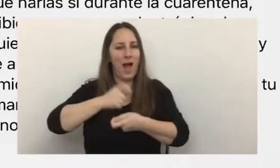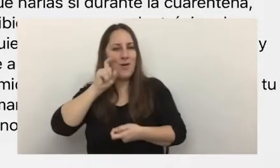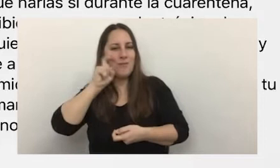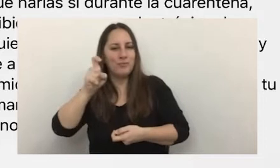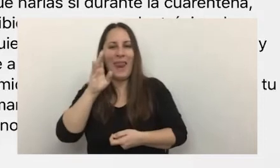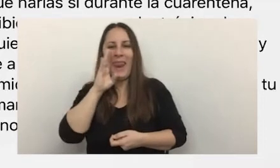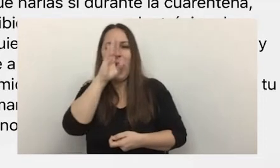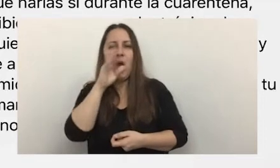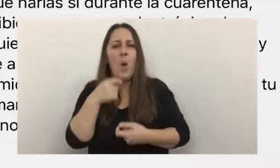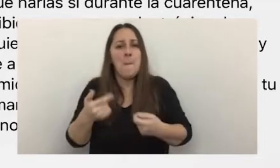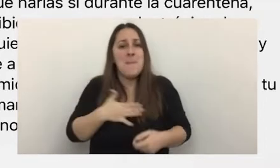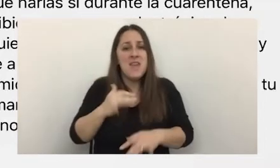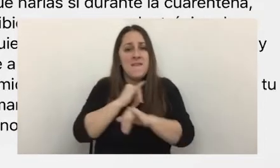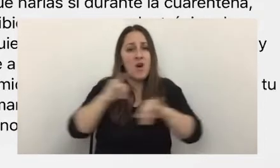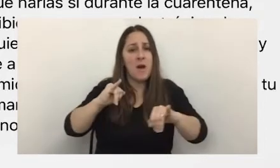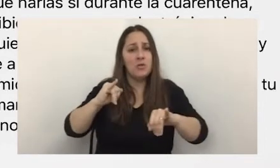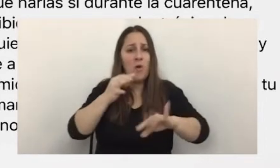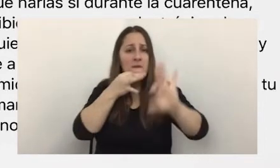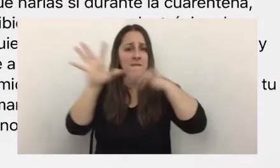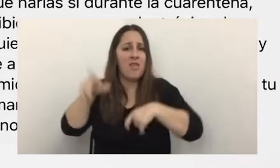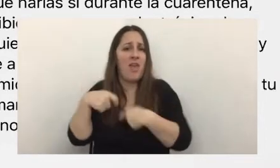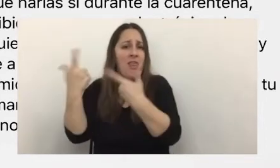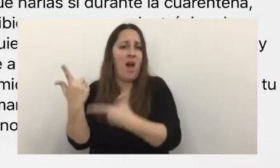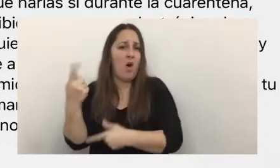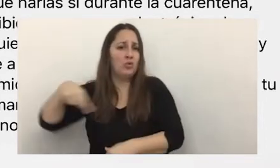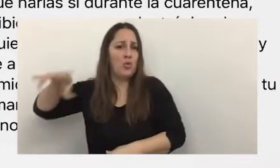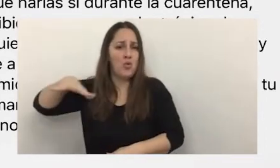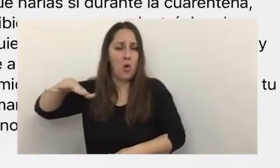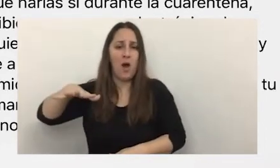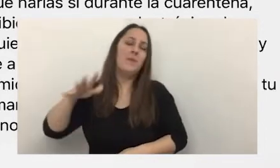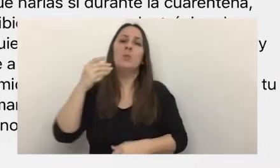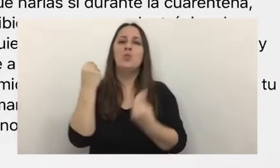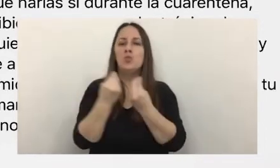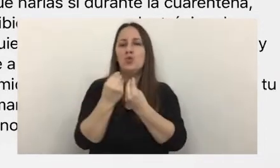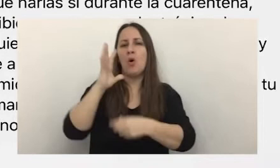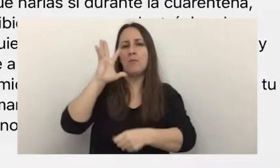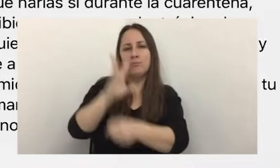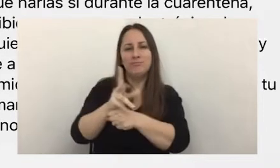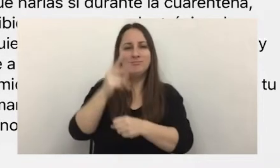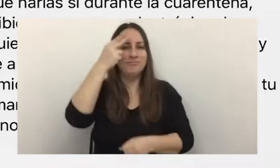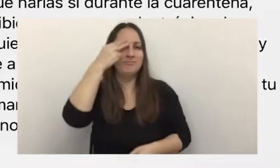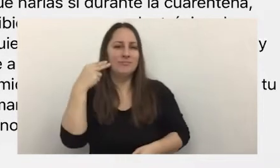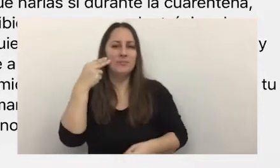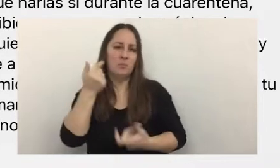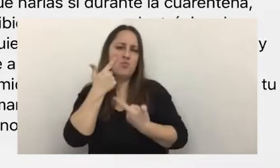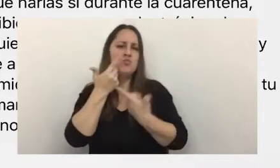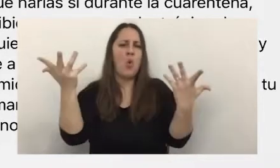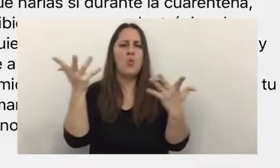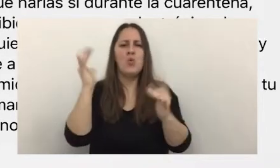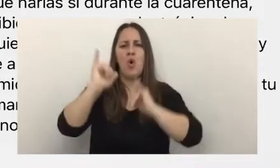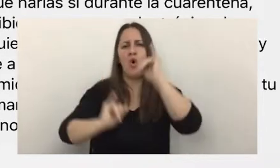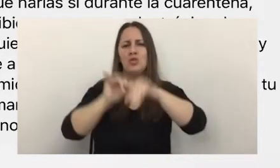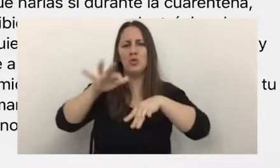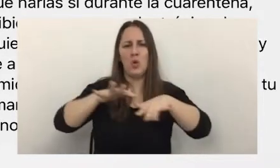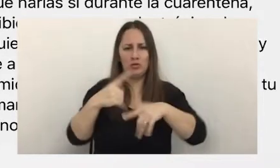muchos de los hackeos como los que fueron públicos últimamente y fueron públicos porque precisamente